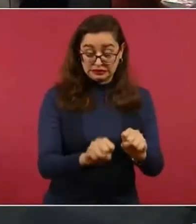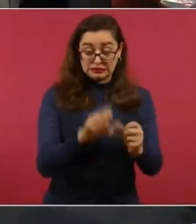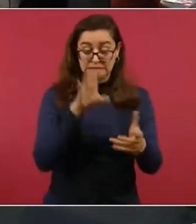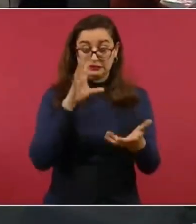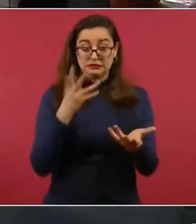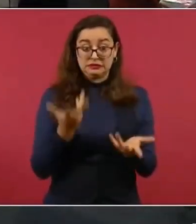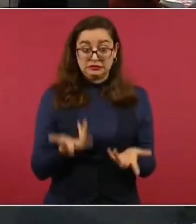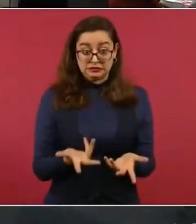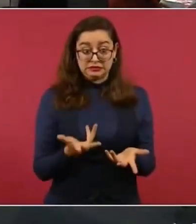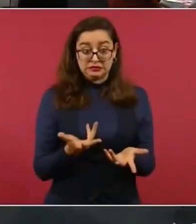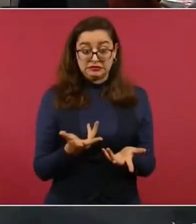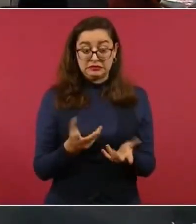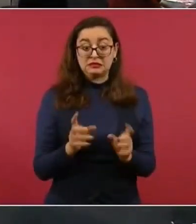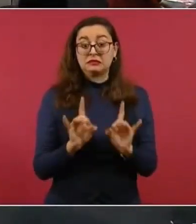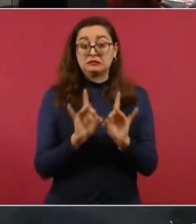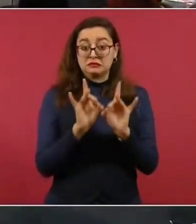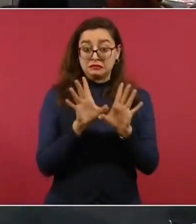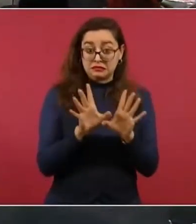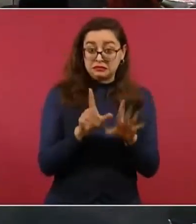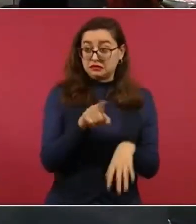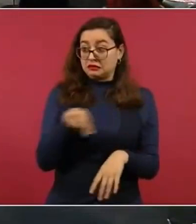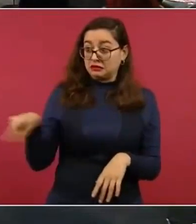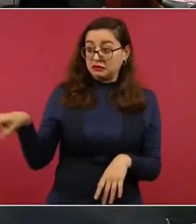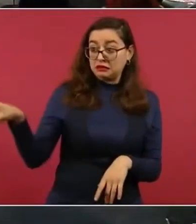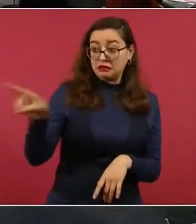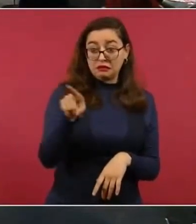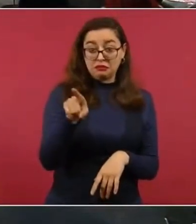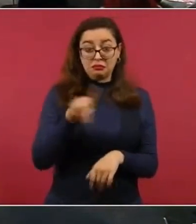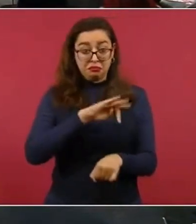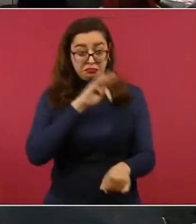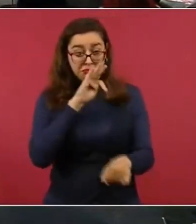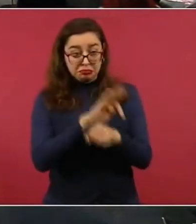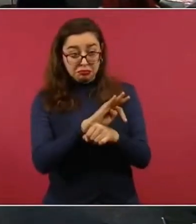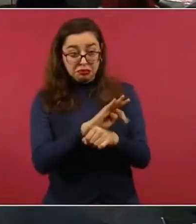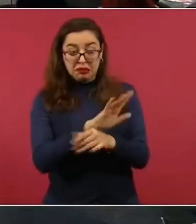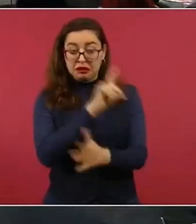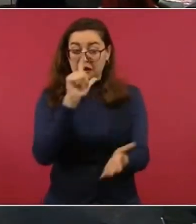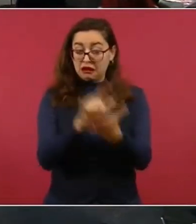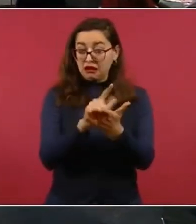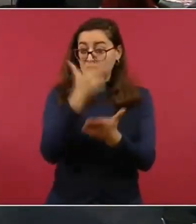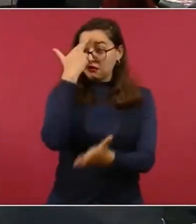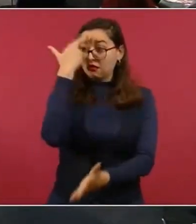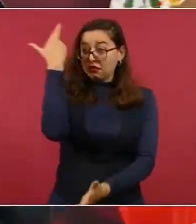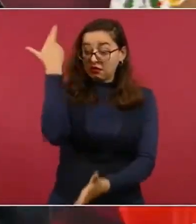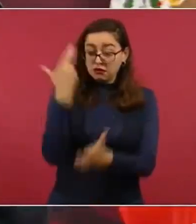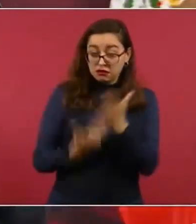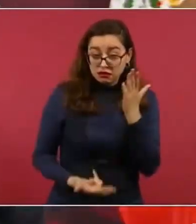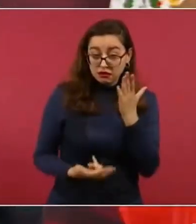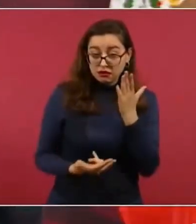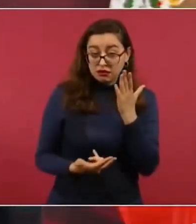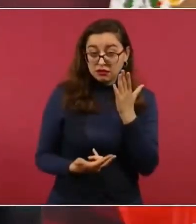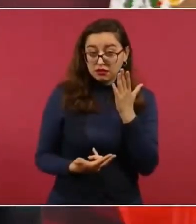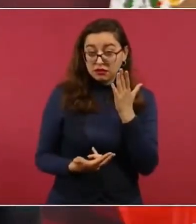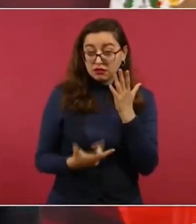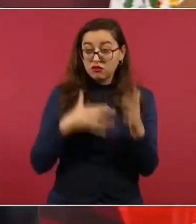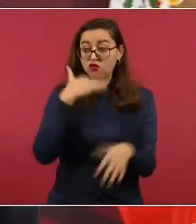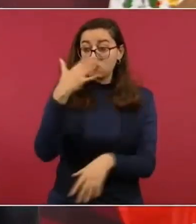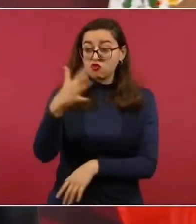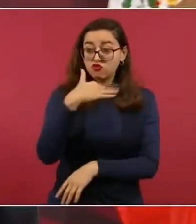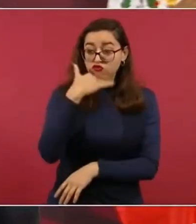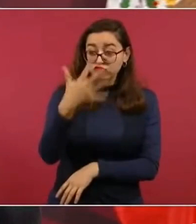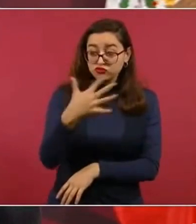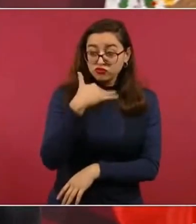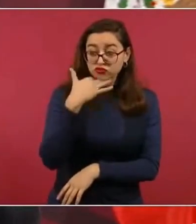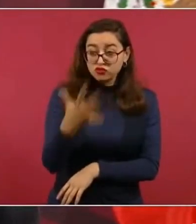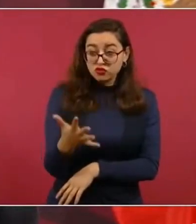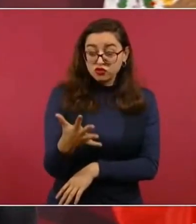que consideremos ilegal, de presunta corrupción,